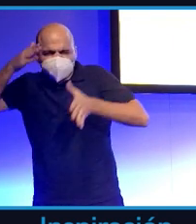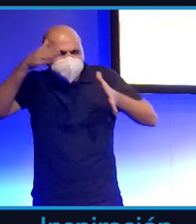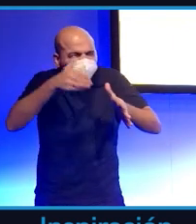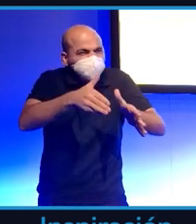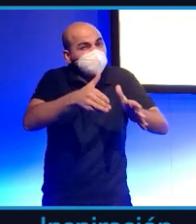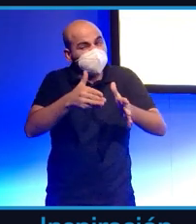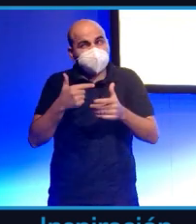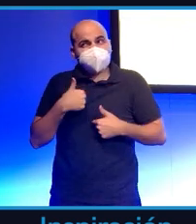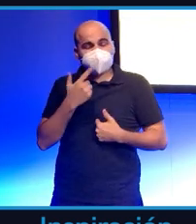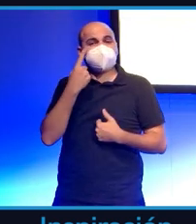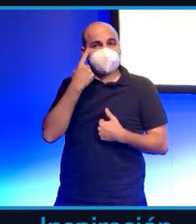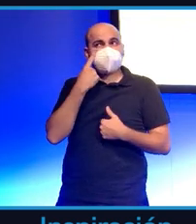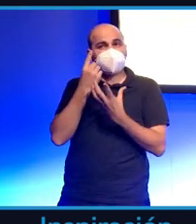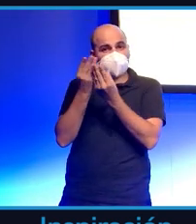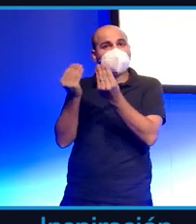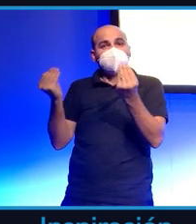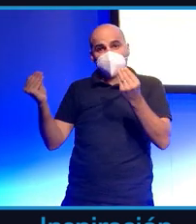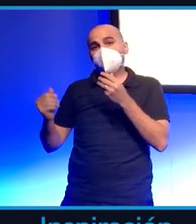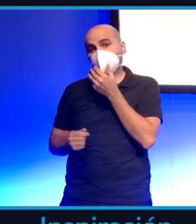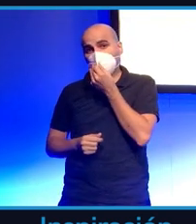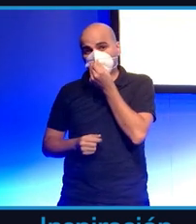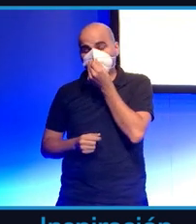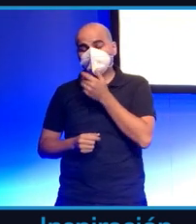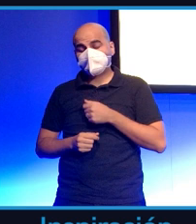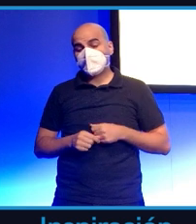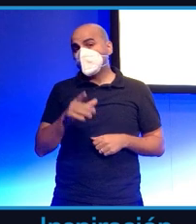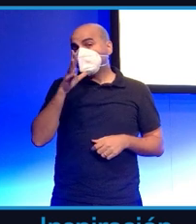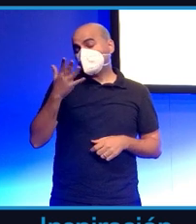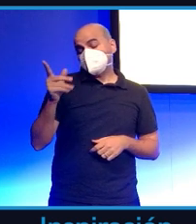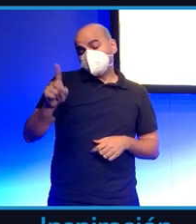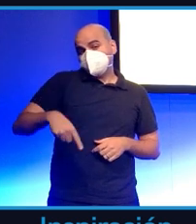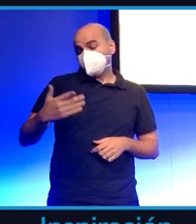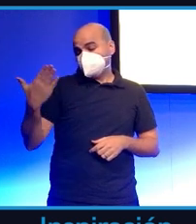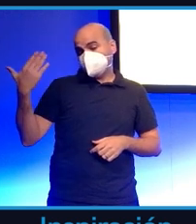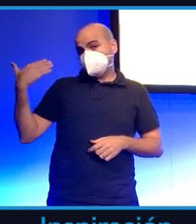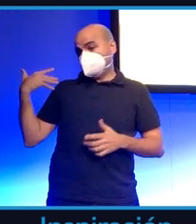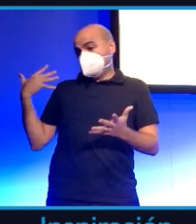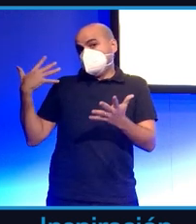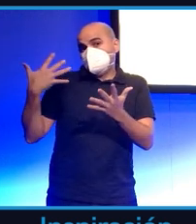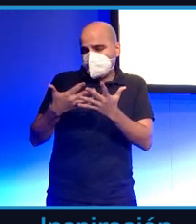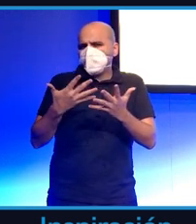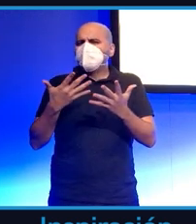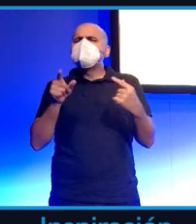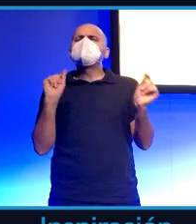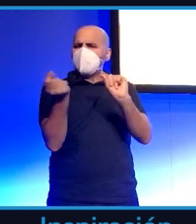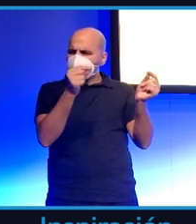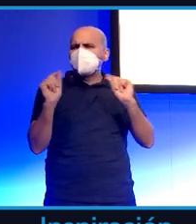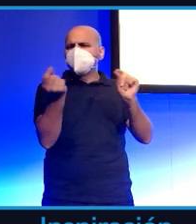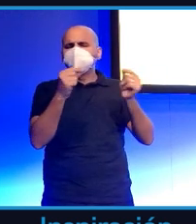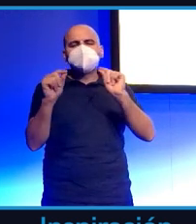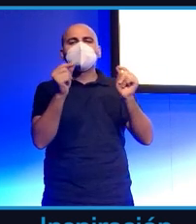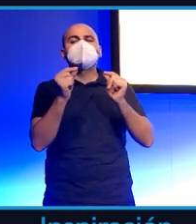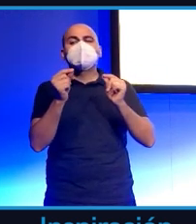Ahora ha habido una gran polémica en los últimos tiempos porque, en realidad, el coqueteo del periodismo con Twitch